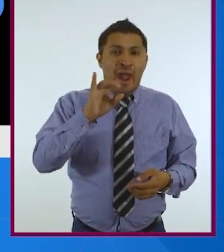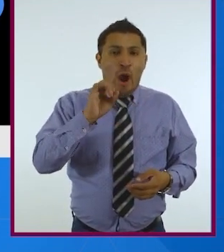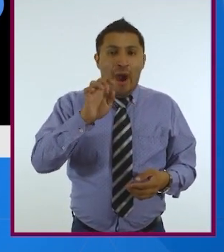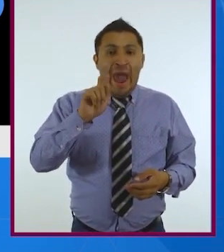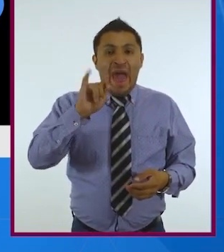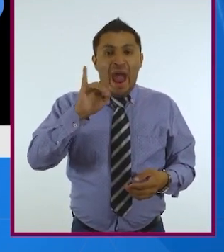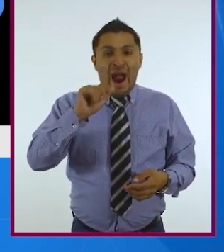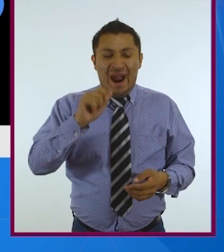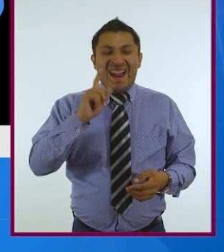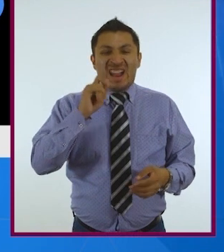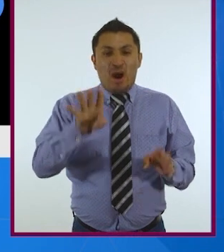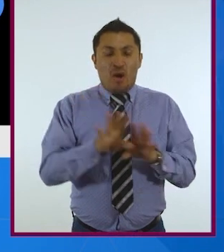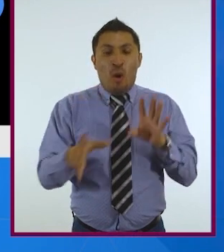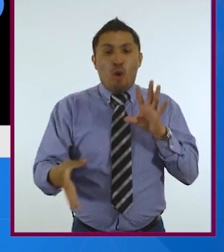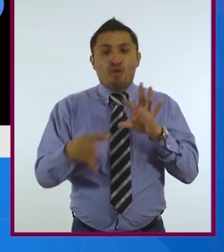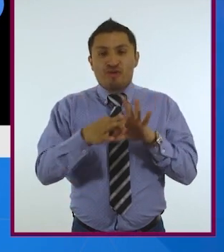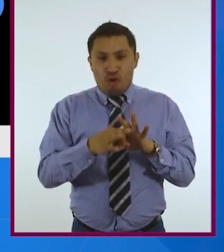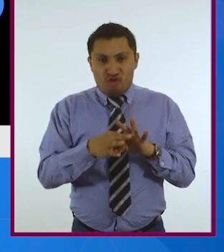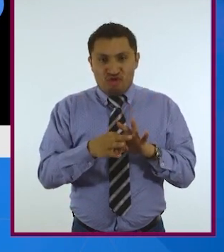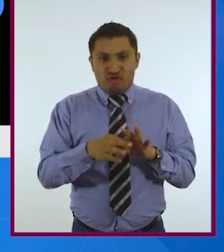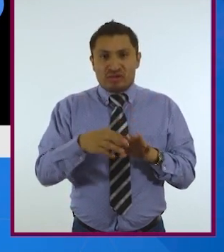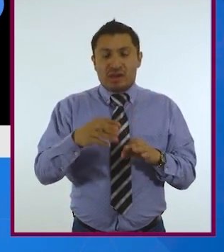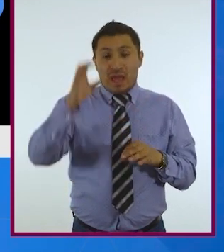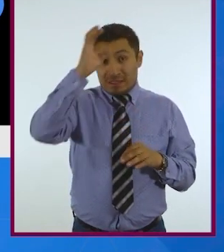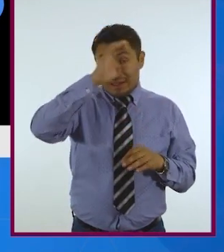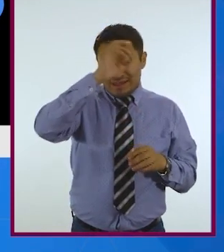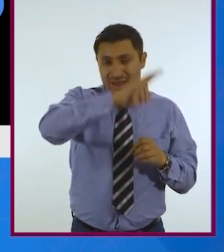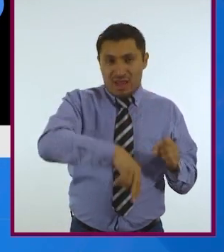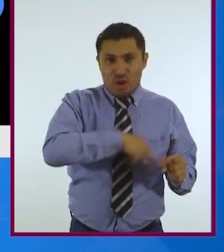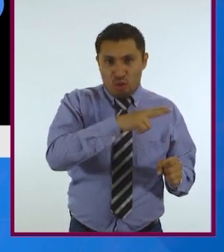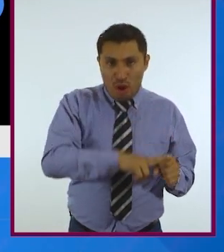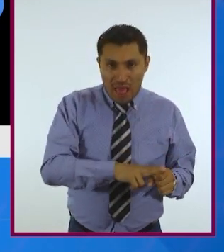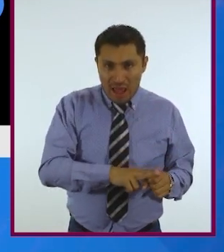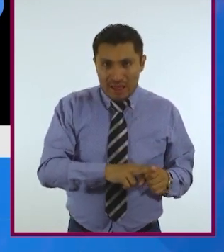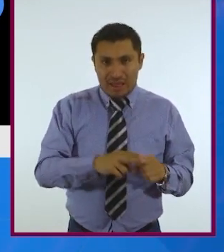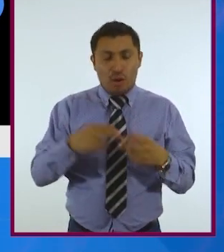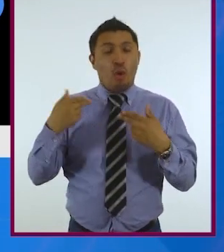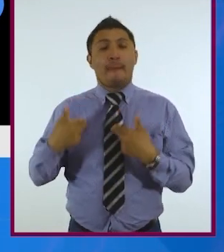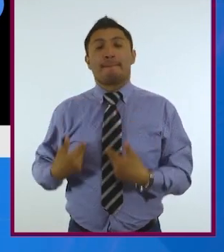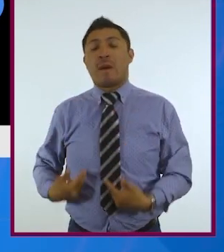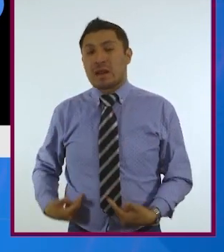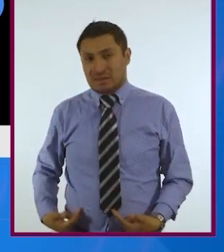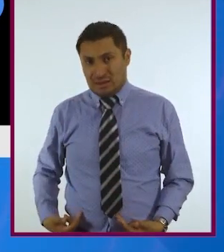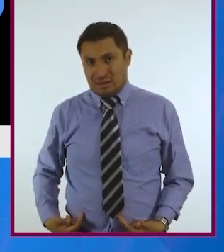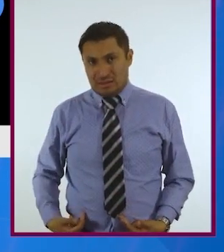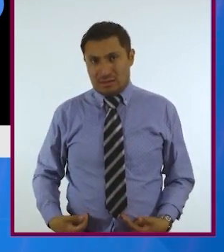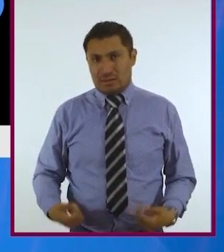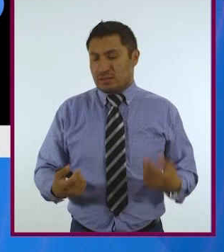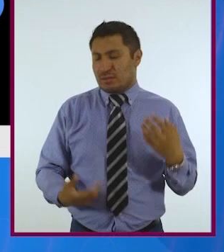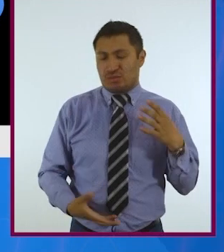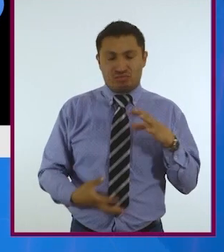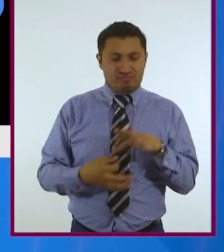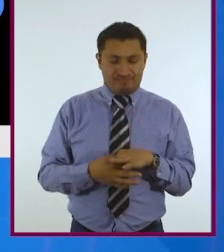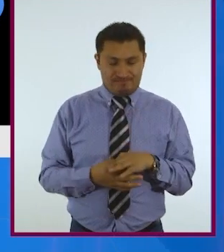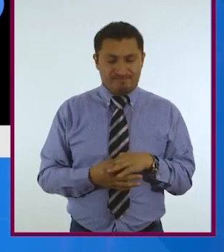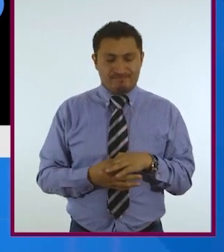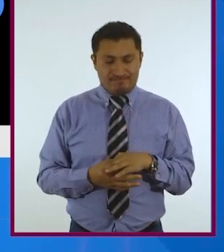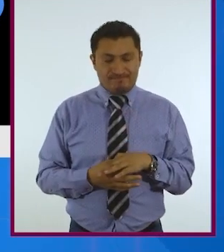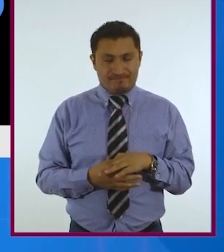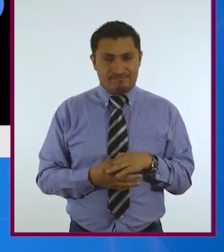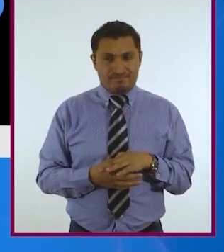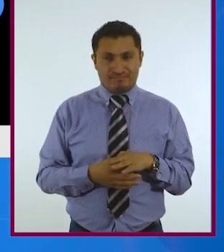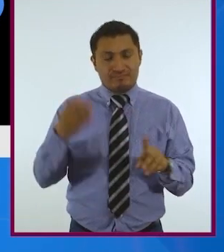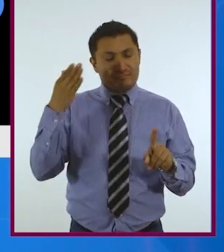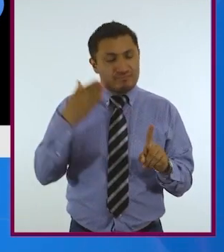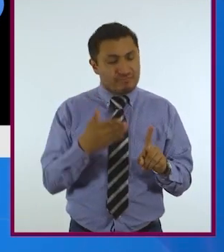es la unión tanto de las ciencias naturales como de las humanidades en un solo saber, con la